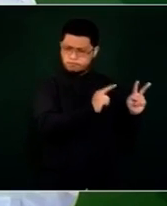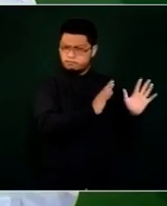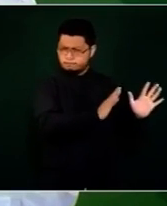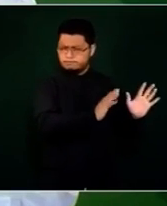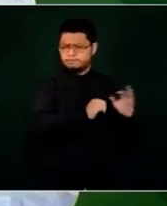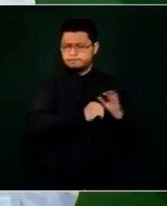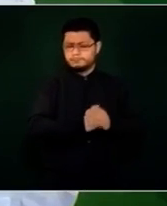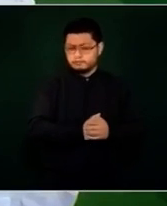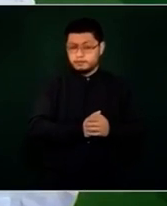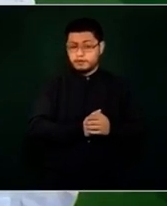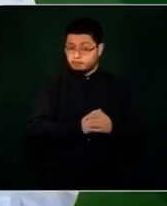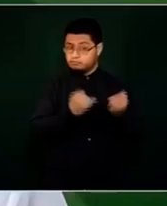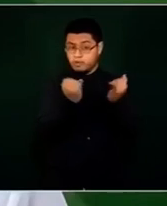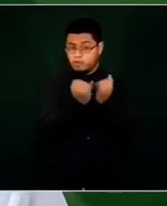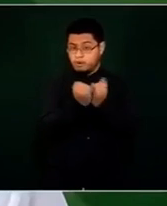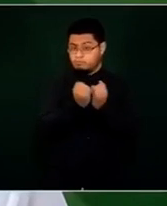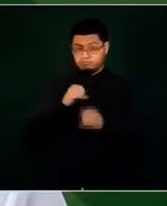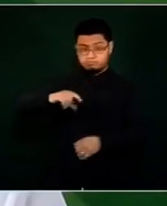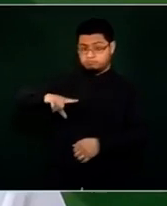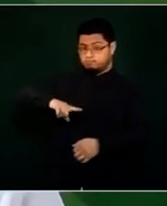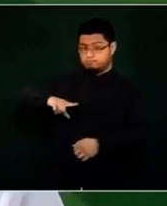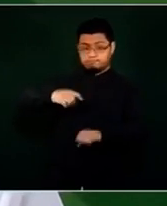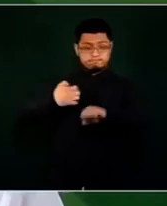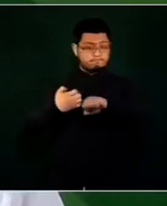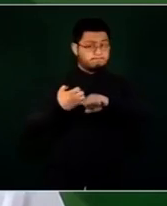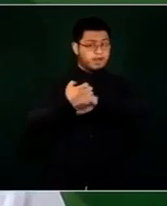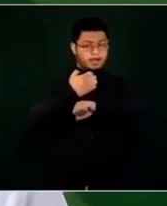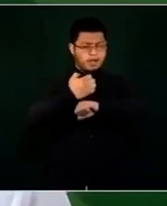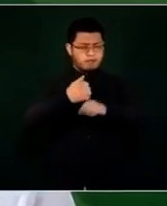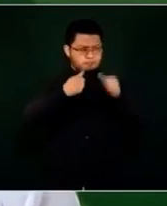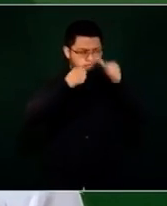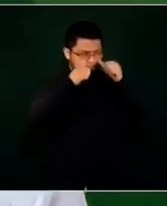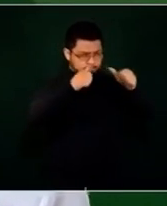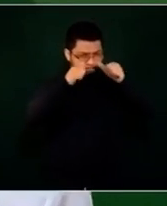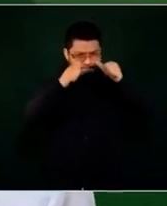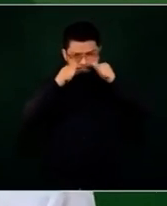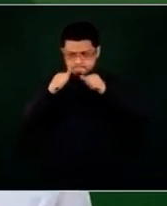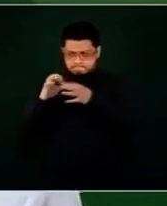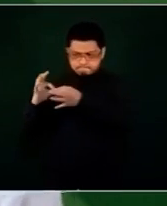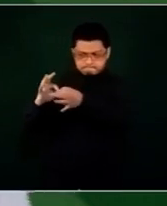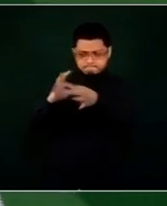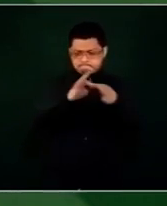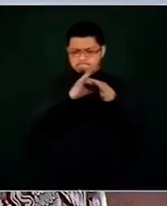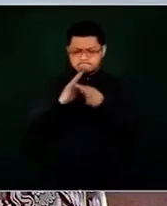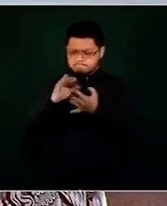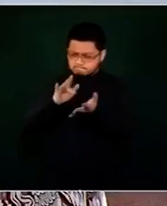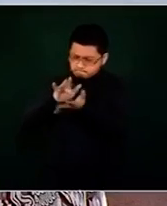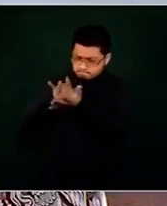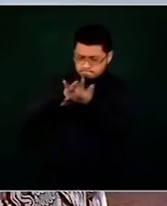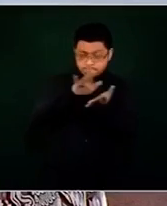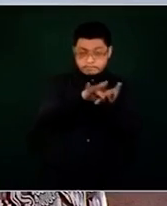estatales están ayudando, colaborando. Ya atrajo